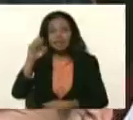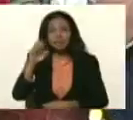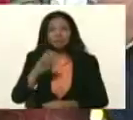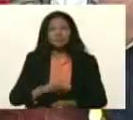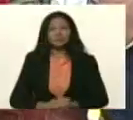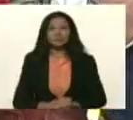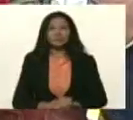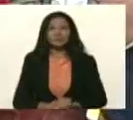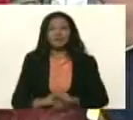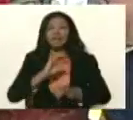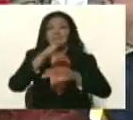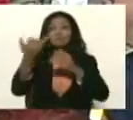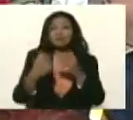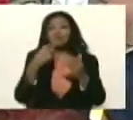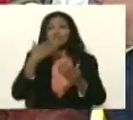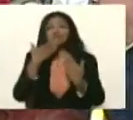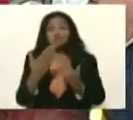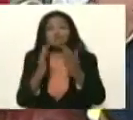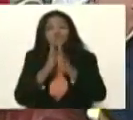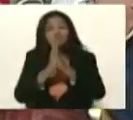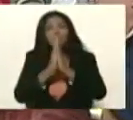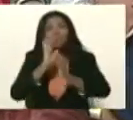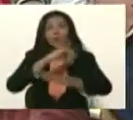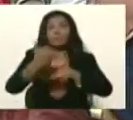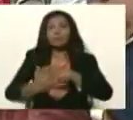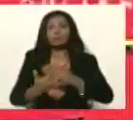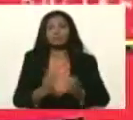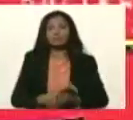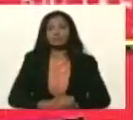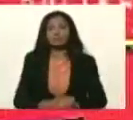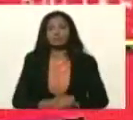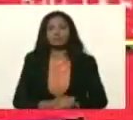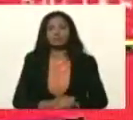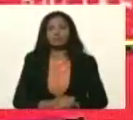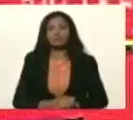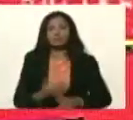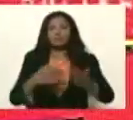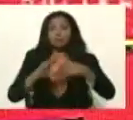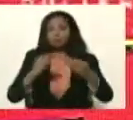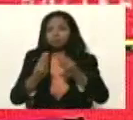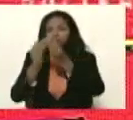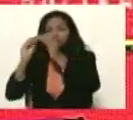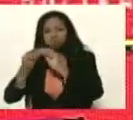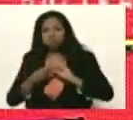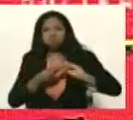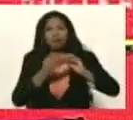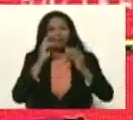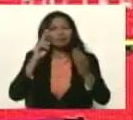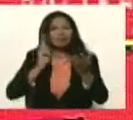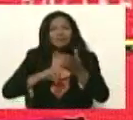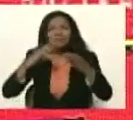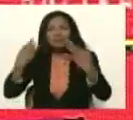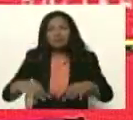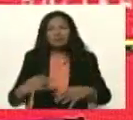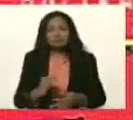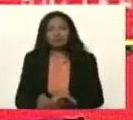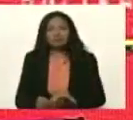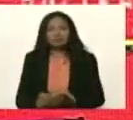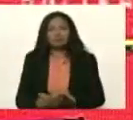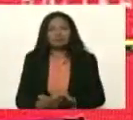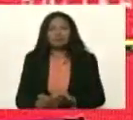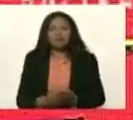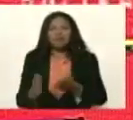en el plan, yo les pido ese plan, para que vayamos afinando, de verdad, con la